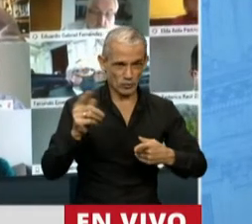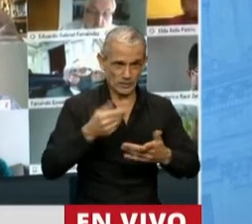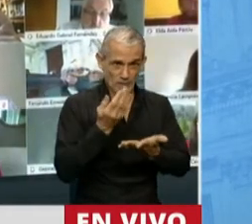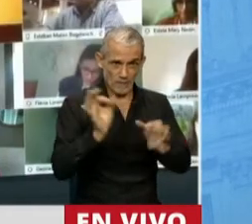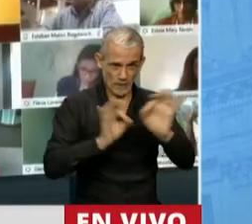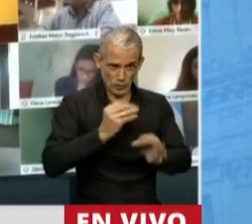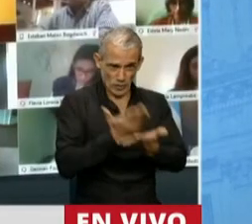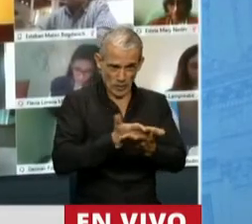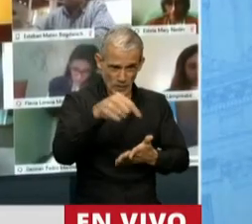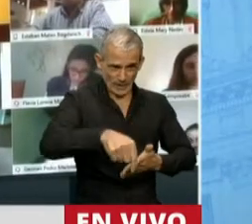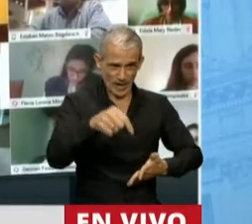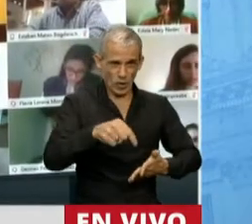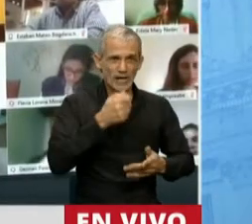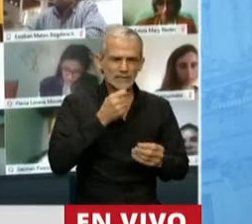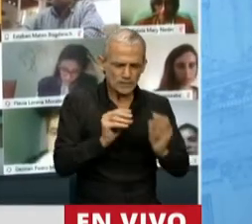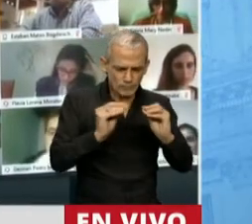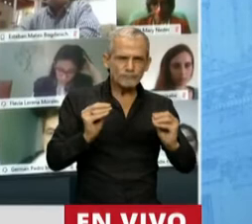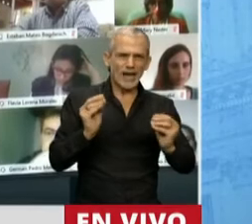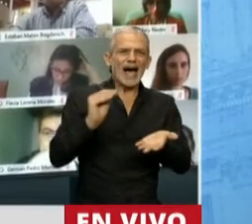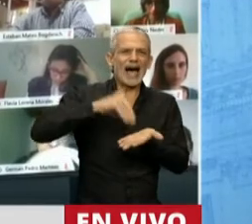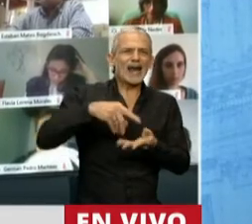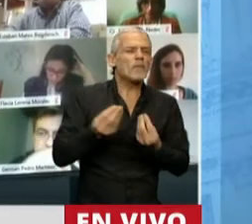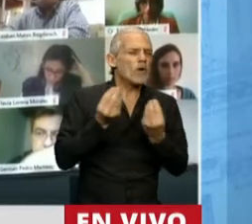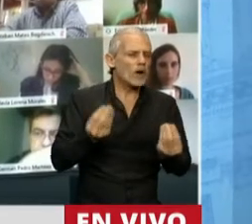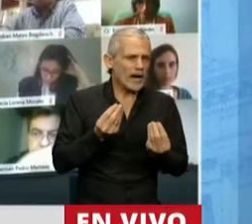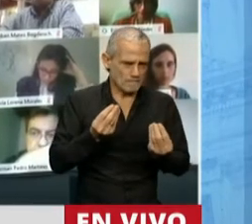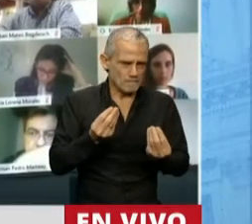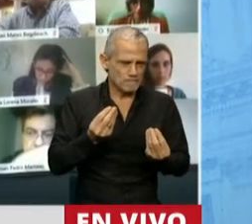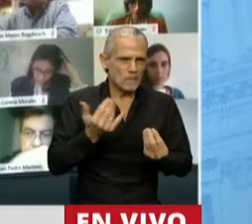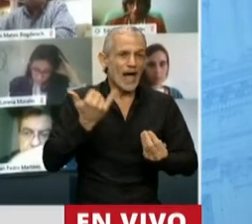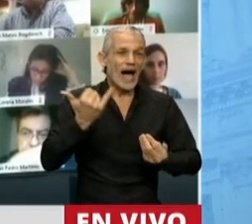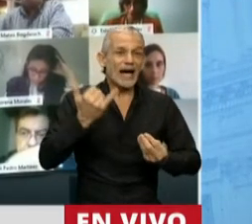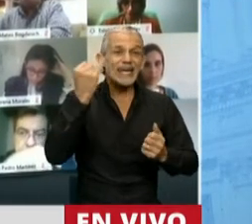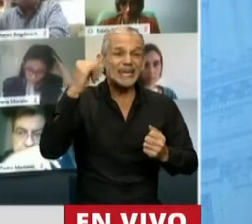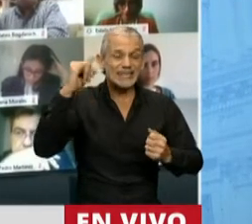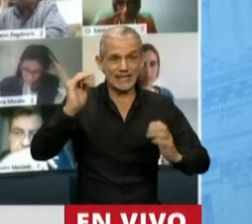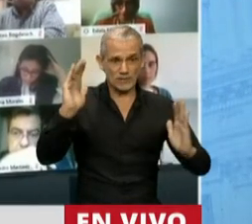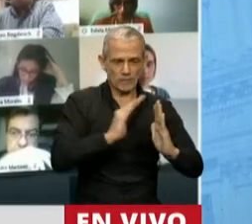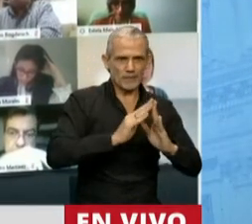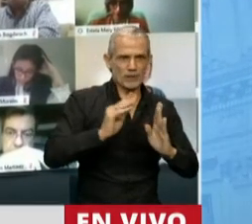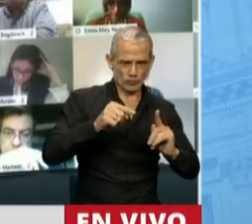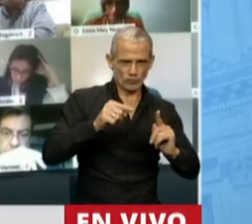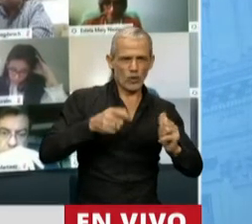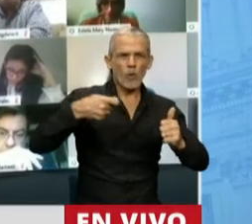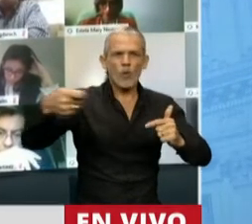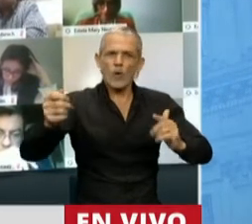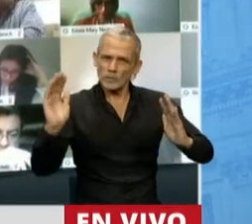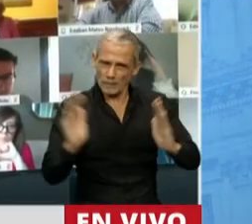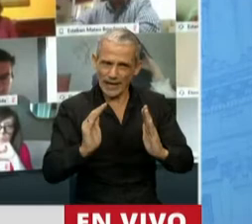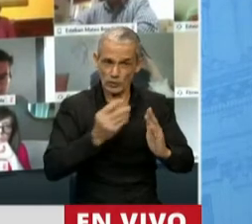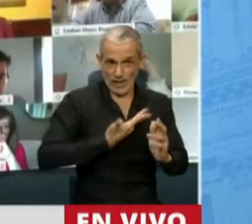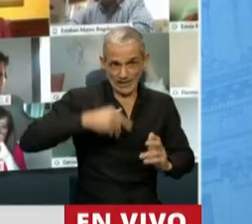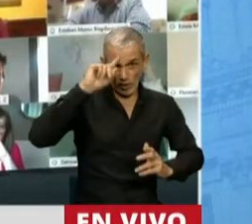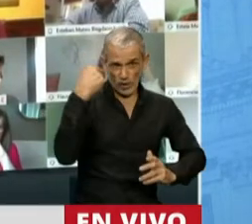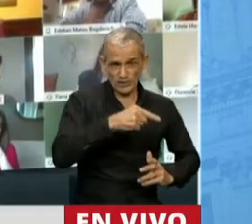consideración. Si sumamos esto a la significativa reducción de las obligaciones que el